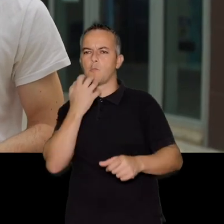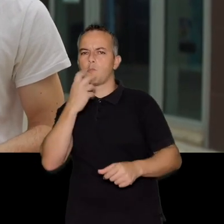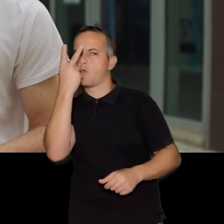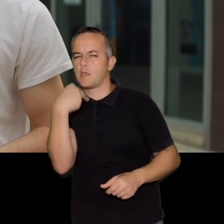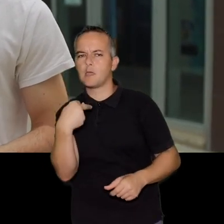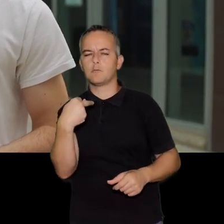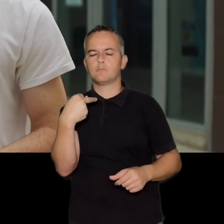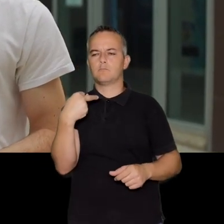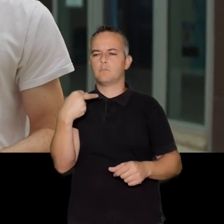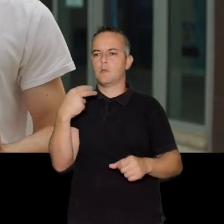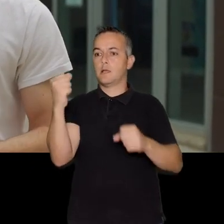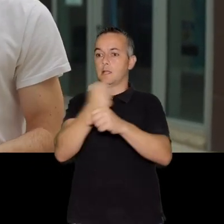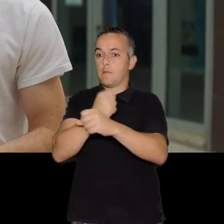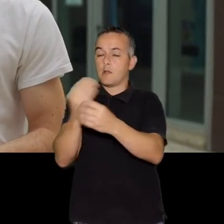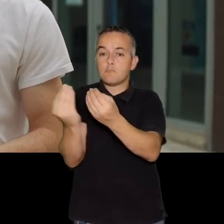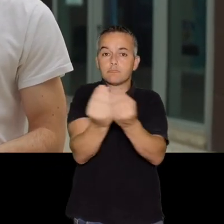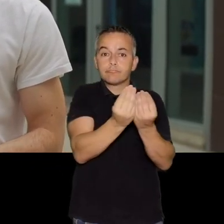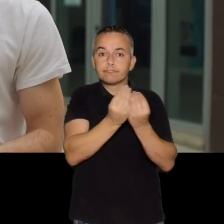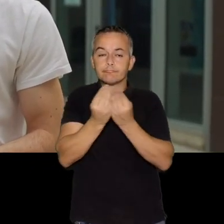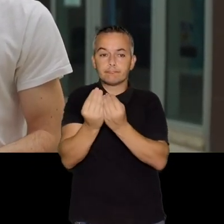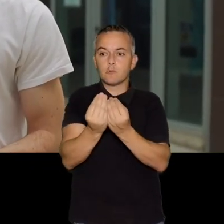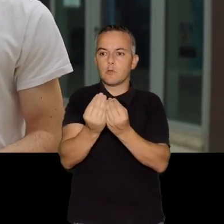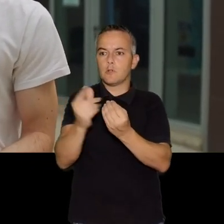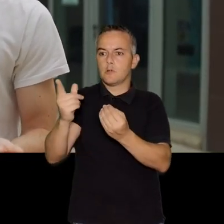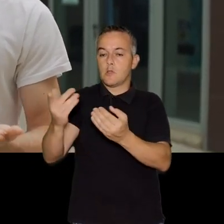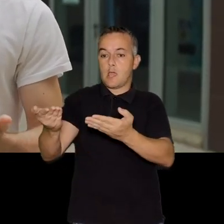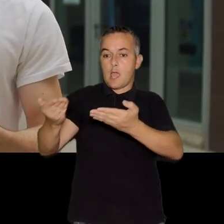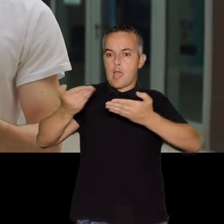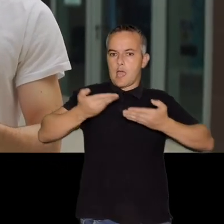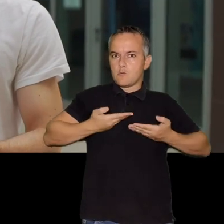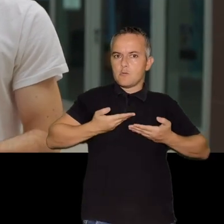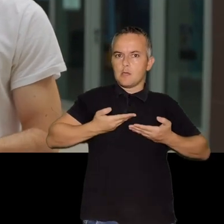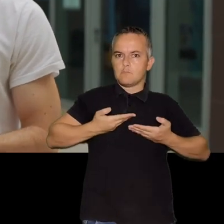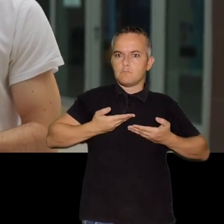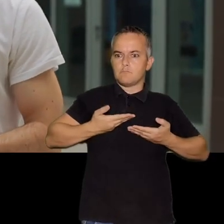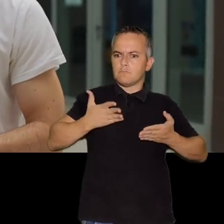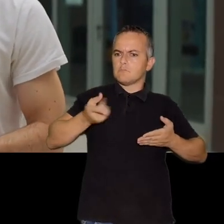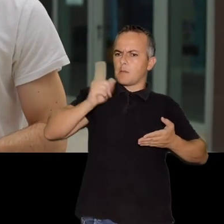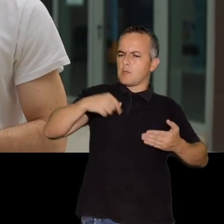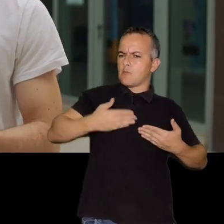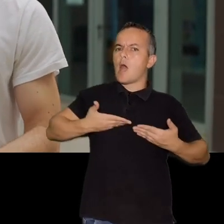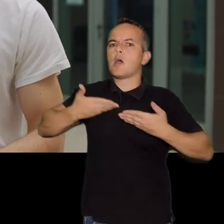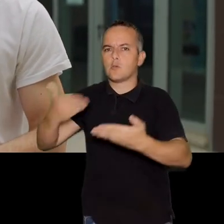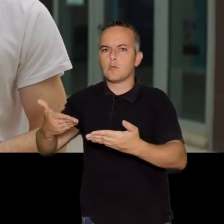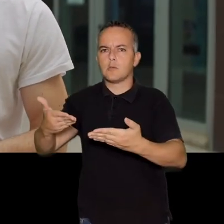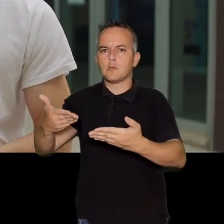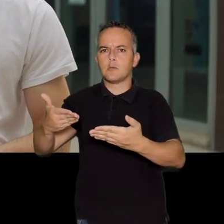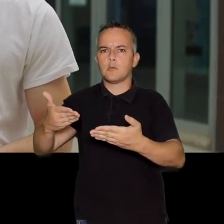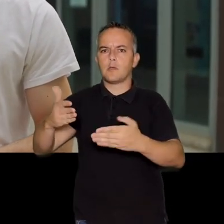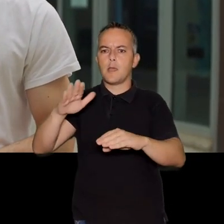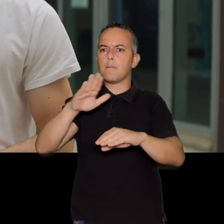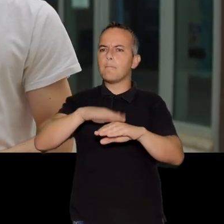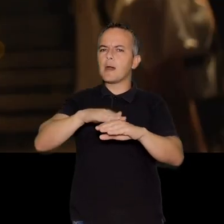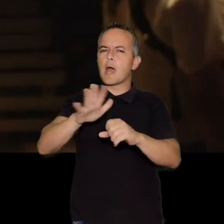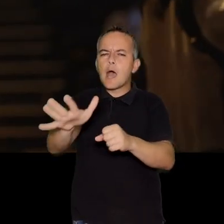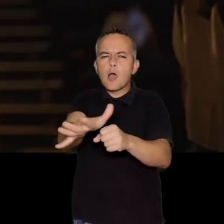puede ser la ceguera y al trabajar en conjunto cómo ellos nos ayudan en un sentido y nosotros les podemos ayudar en otro